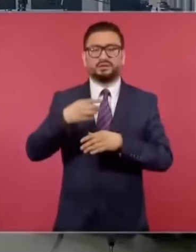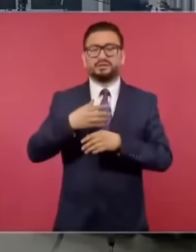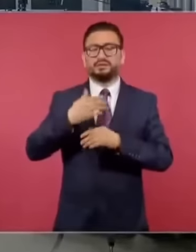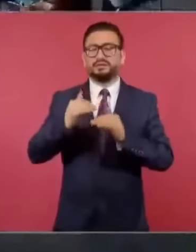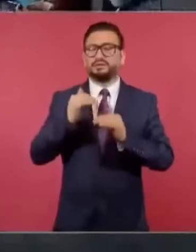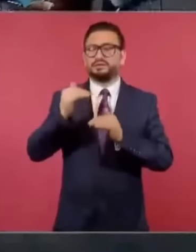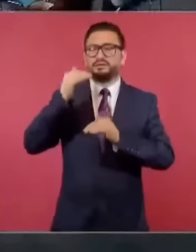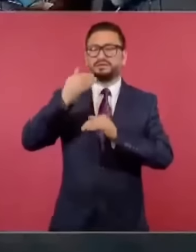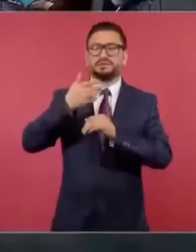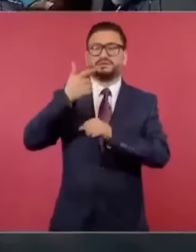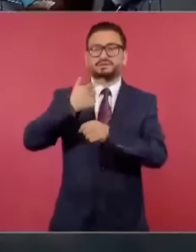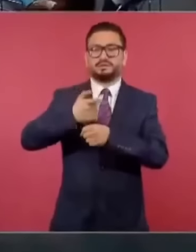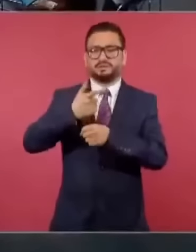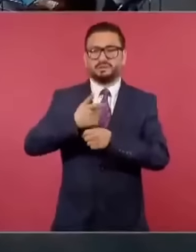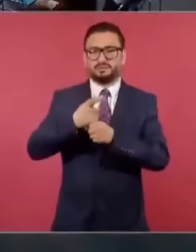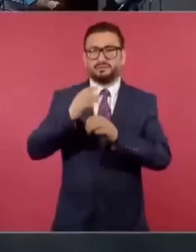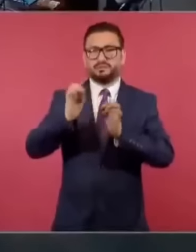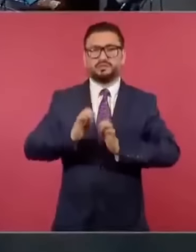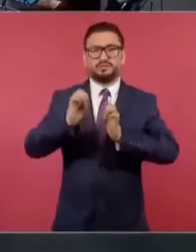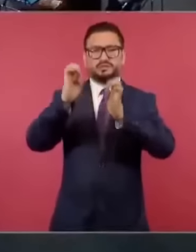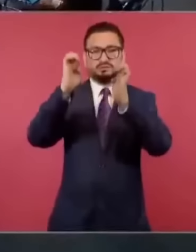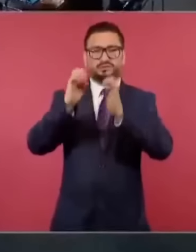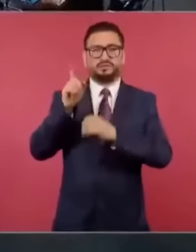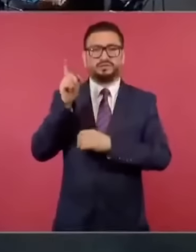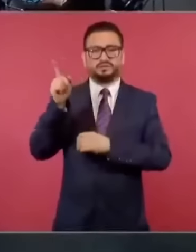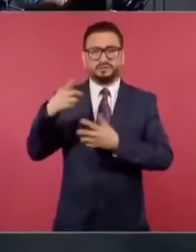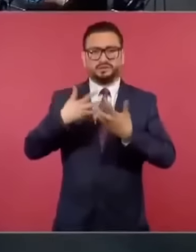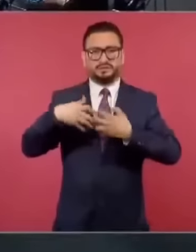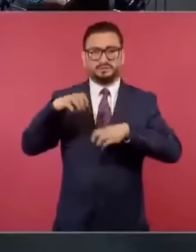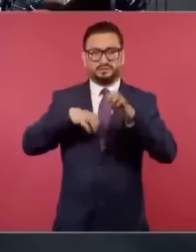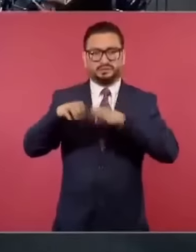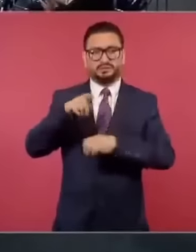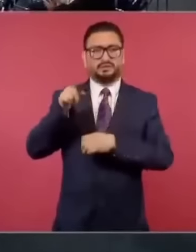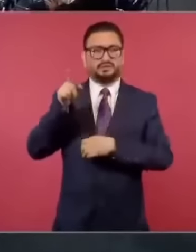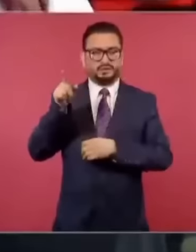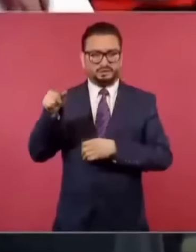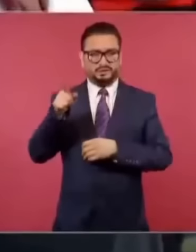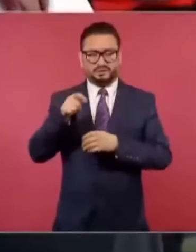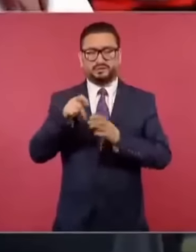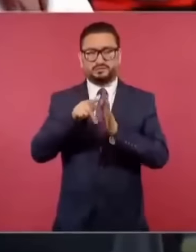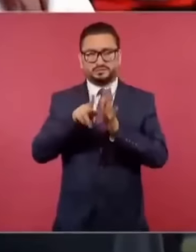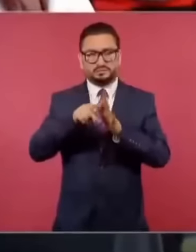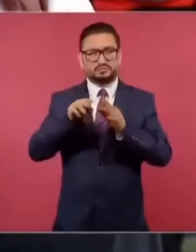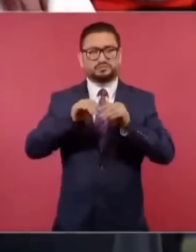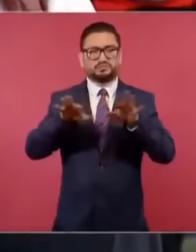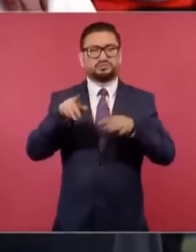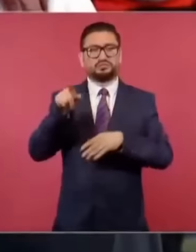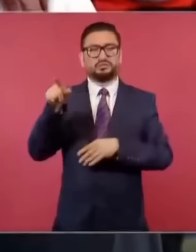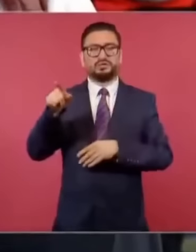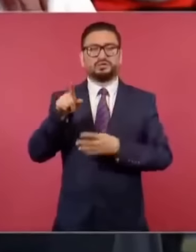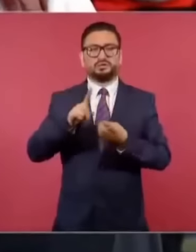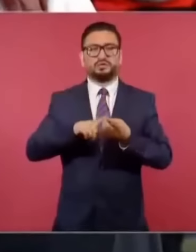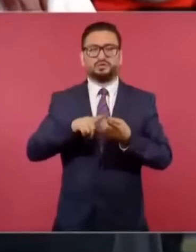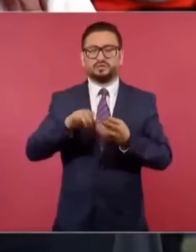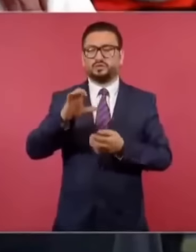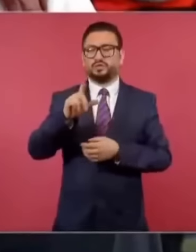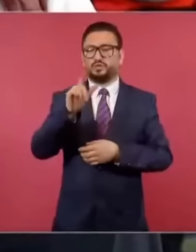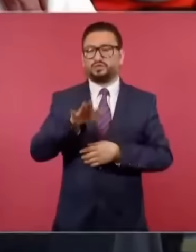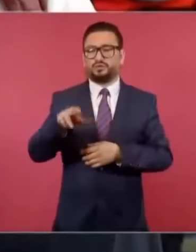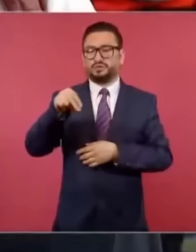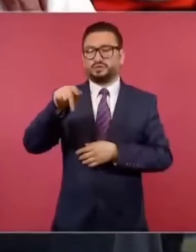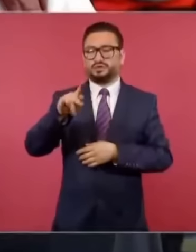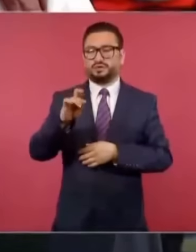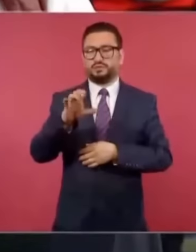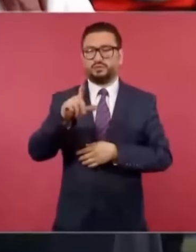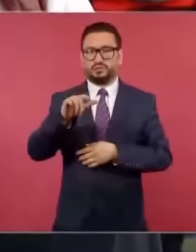piso del edificio que esta empresa, bueno, que este medio de comunicación tiene en la colonia Nápoles de la